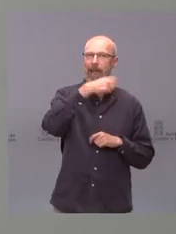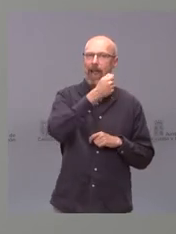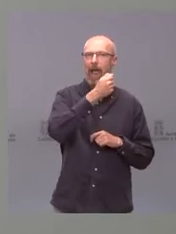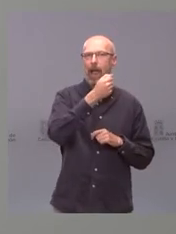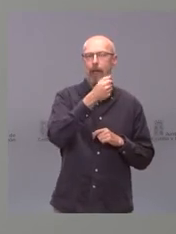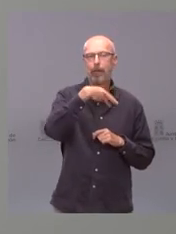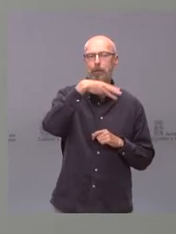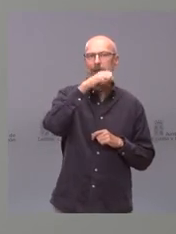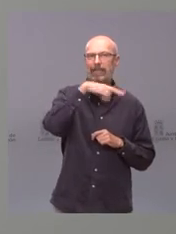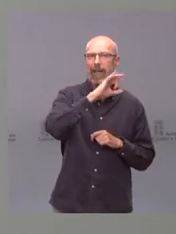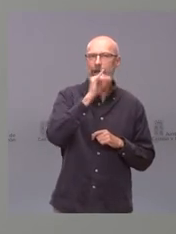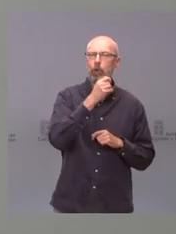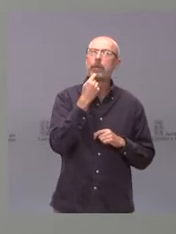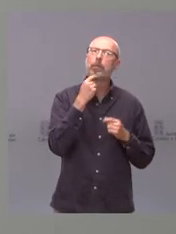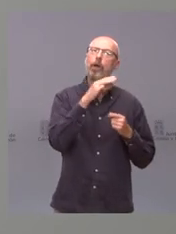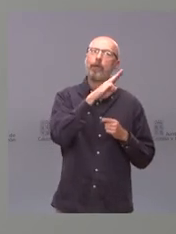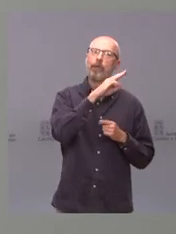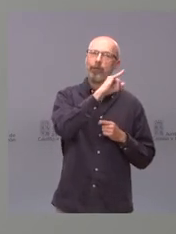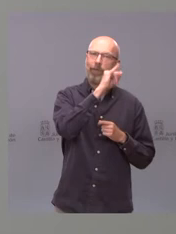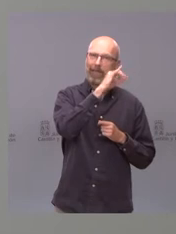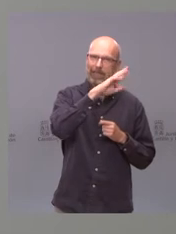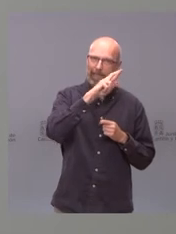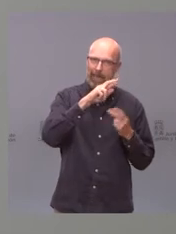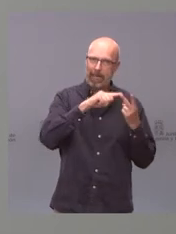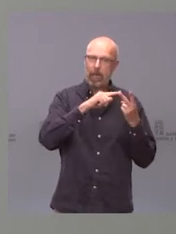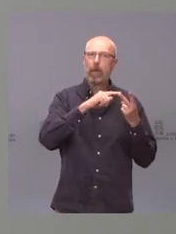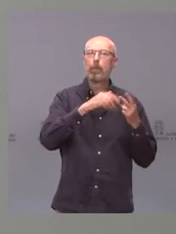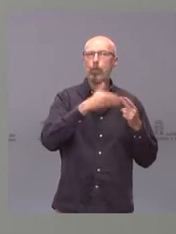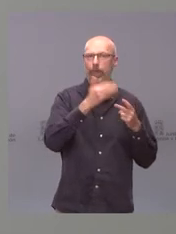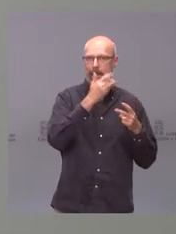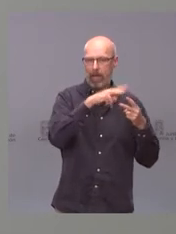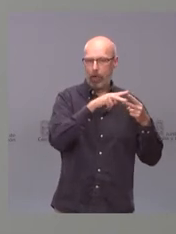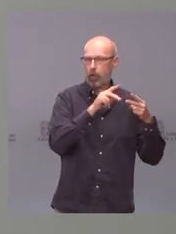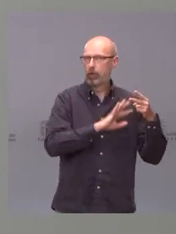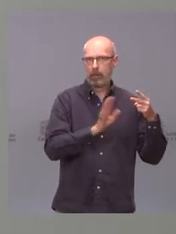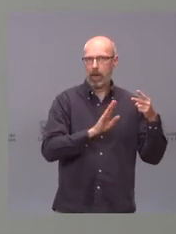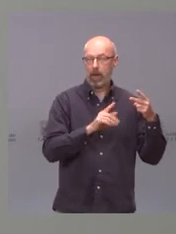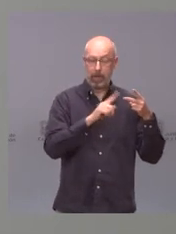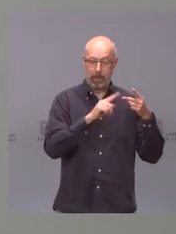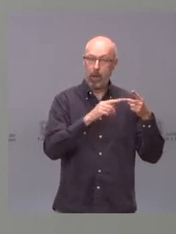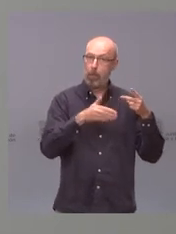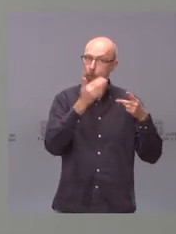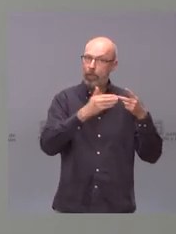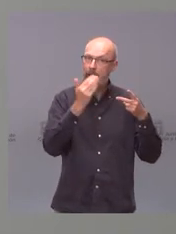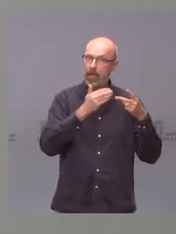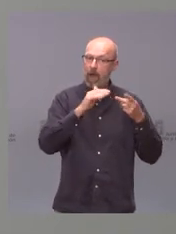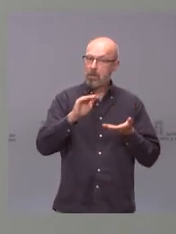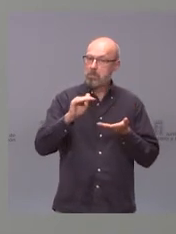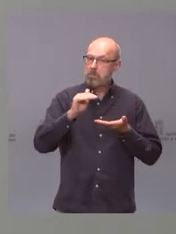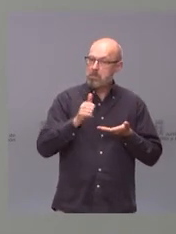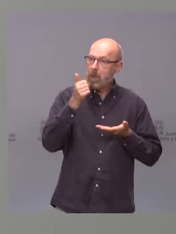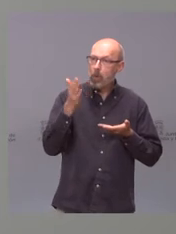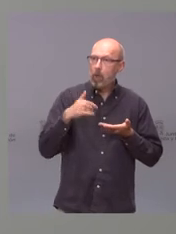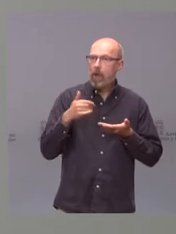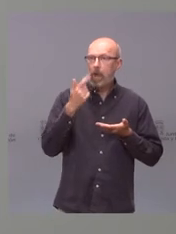Pfizer y Moderna. De Moderna no hemos recibido más y no está previsto que recibamos en corto plazo más vacunas.